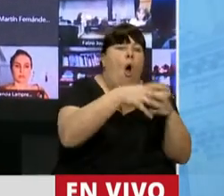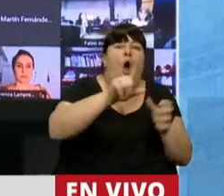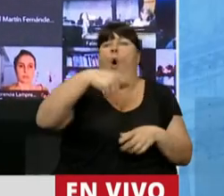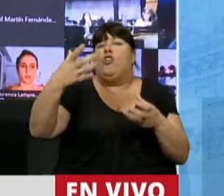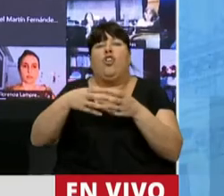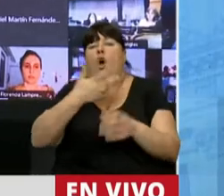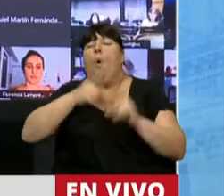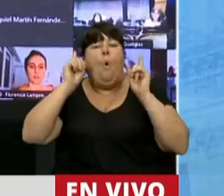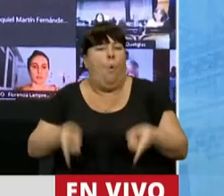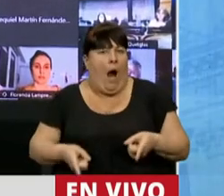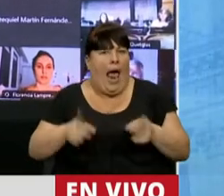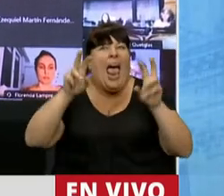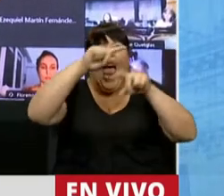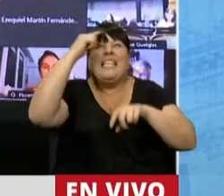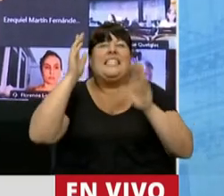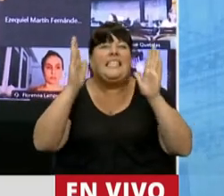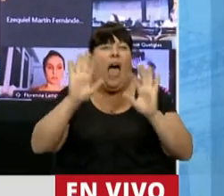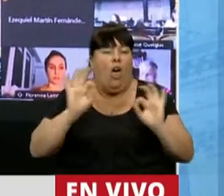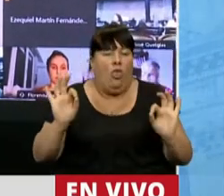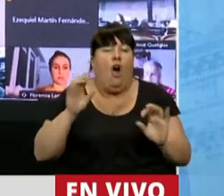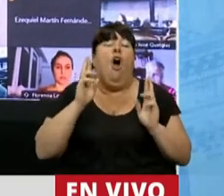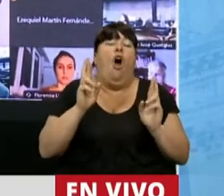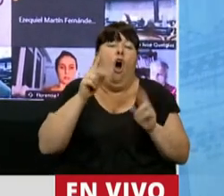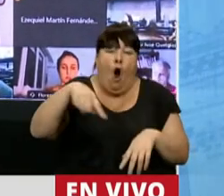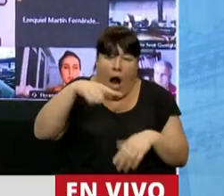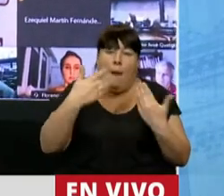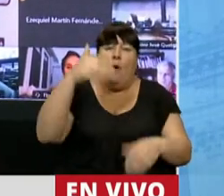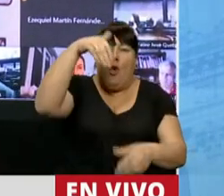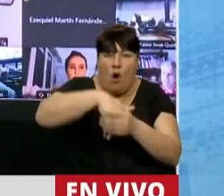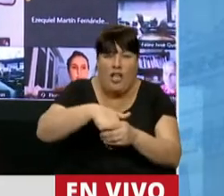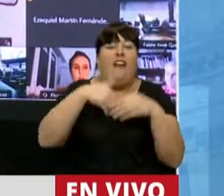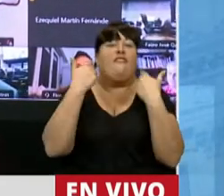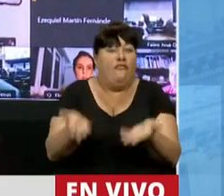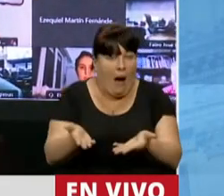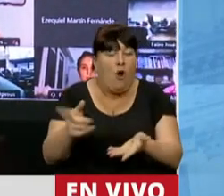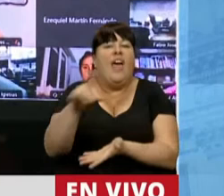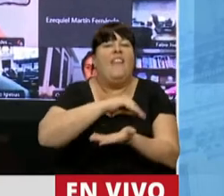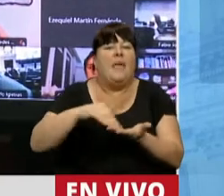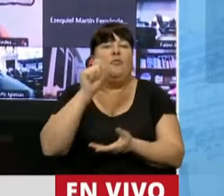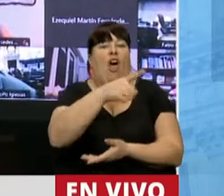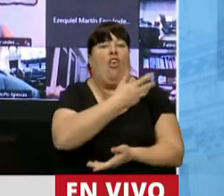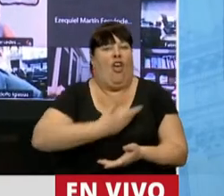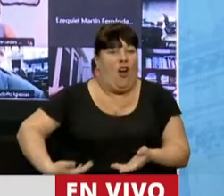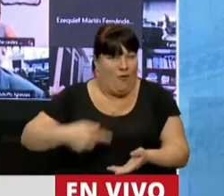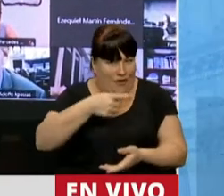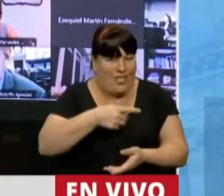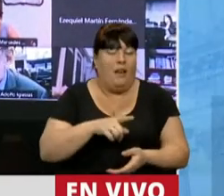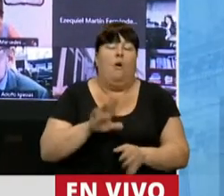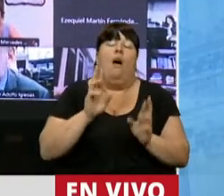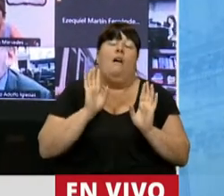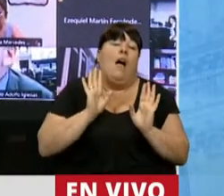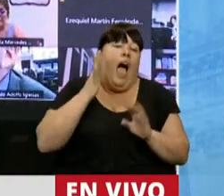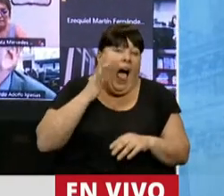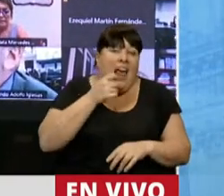gobiernen los otros. Ojalá tengan el valor de votarlo a favor los diputados del oficialismo, a menos